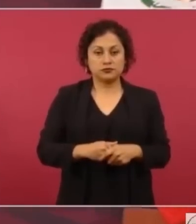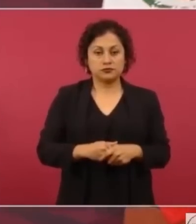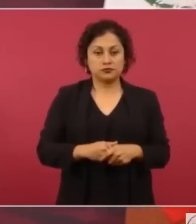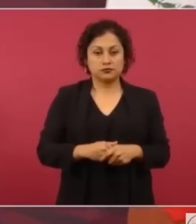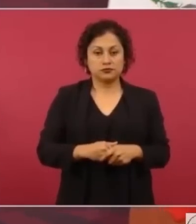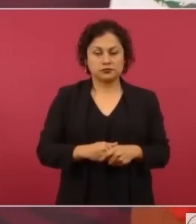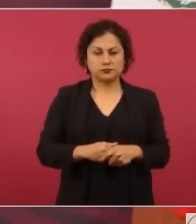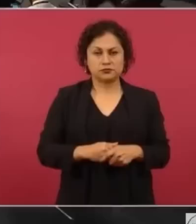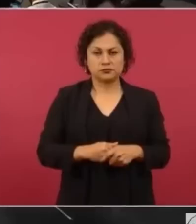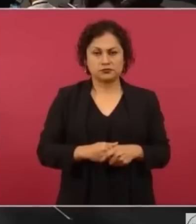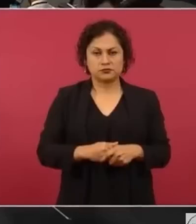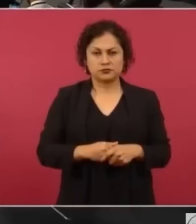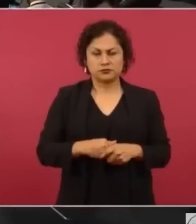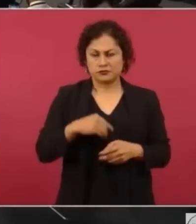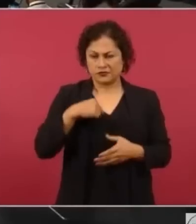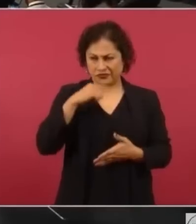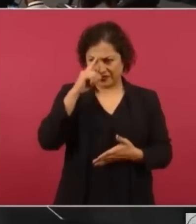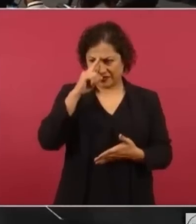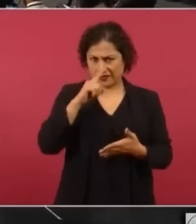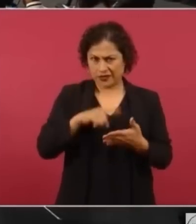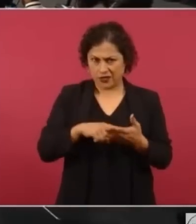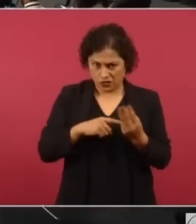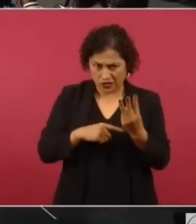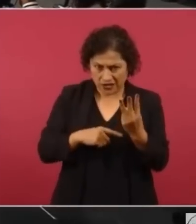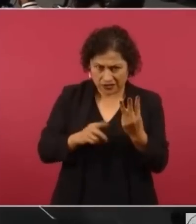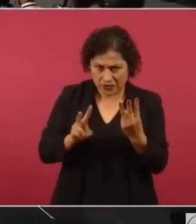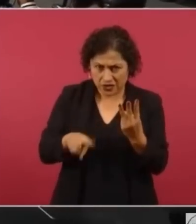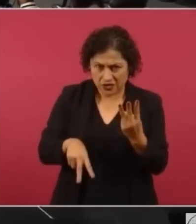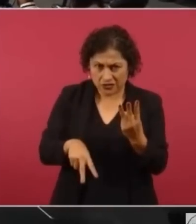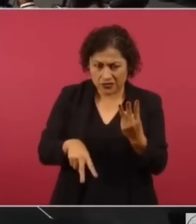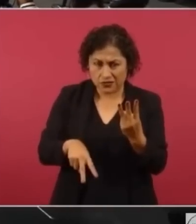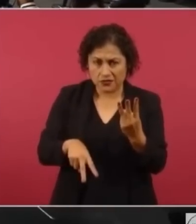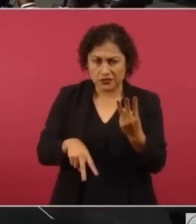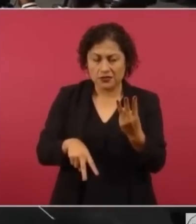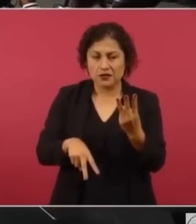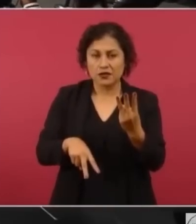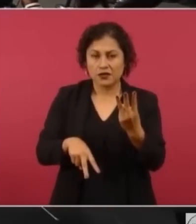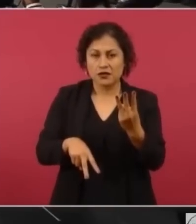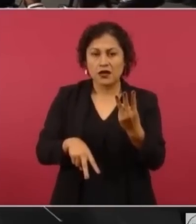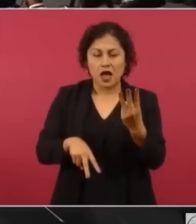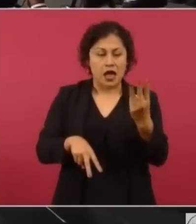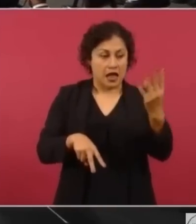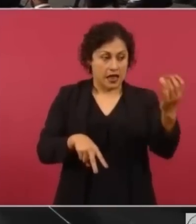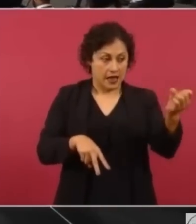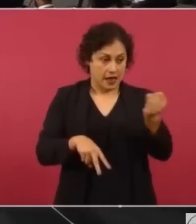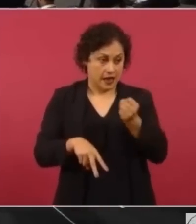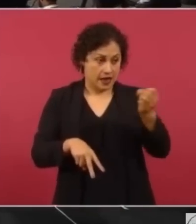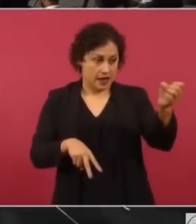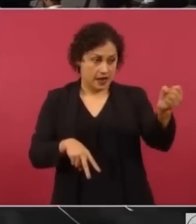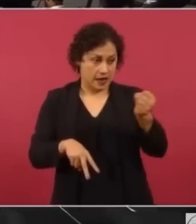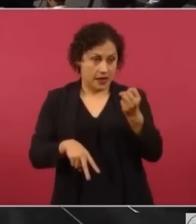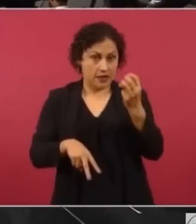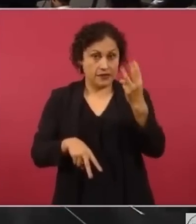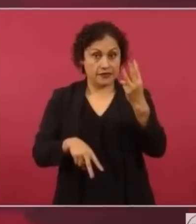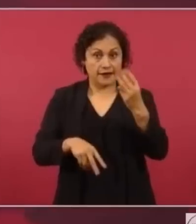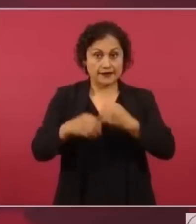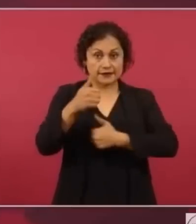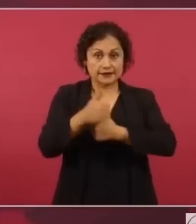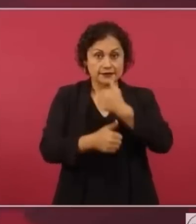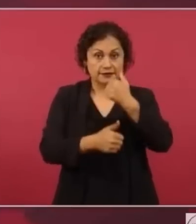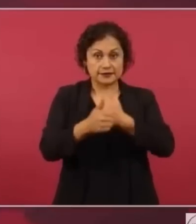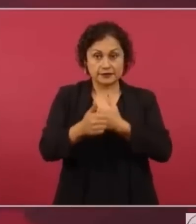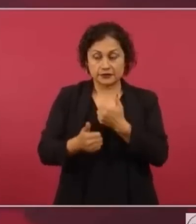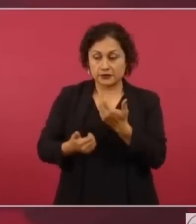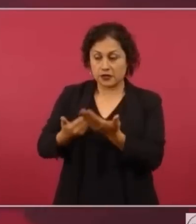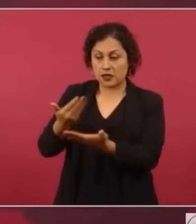Creo que también una terna al Senado y fue lo que hice. ¿Y ya